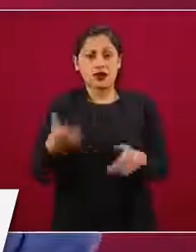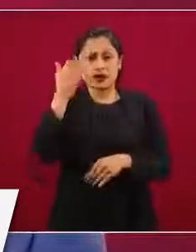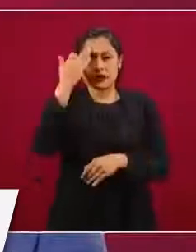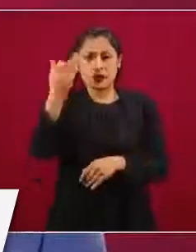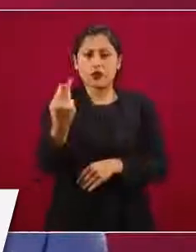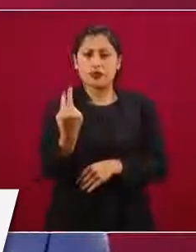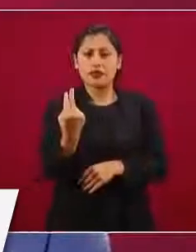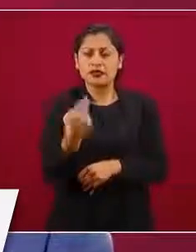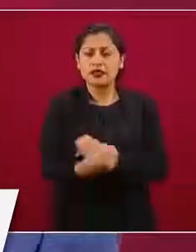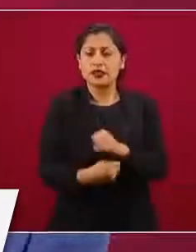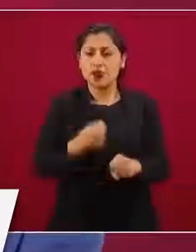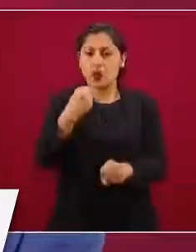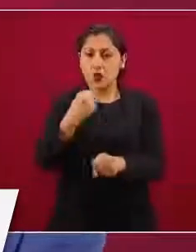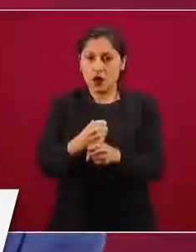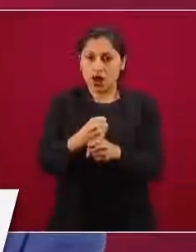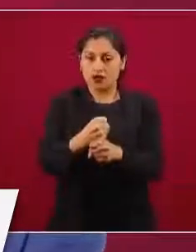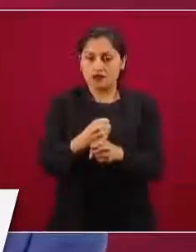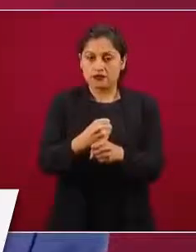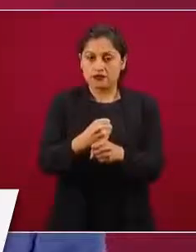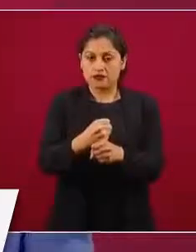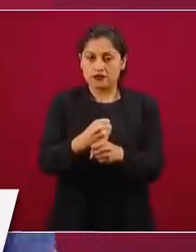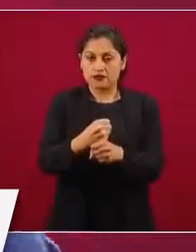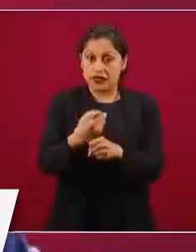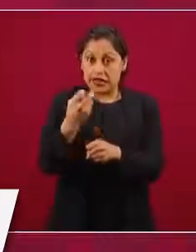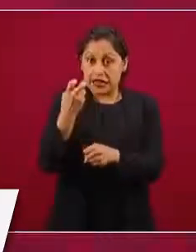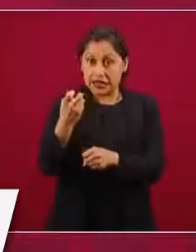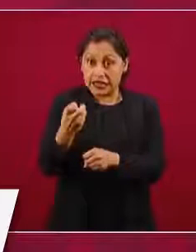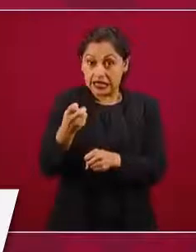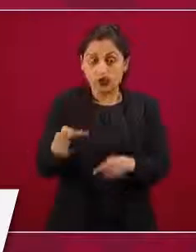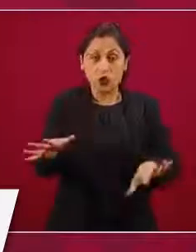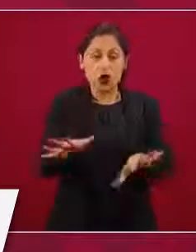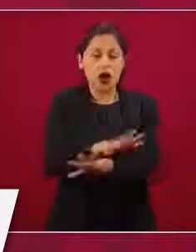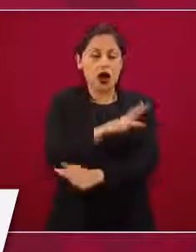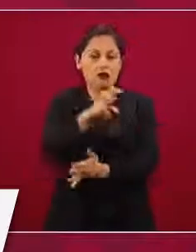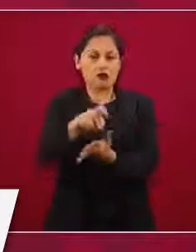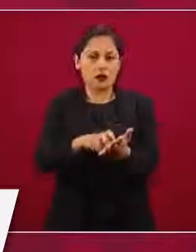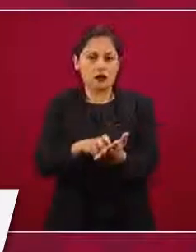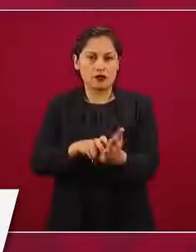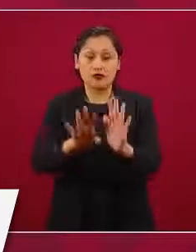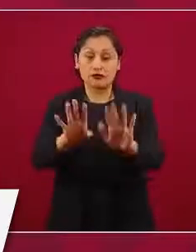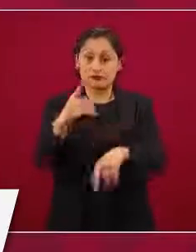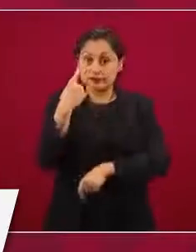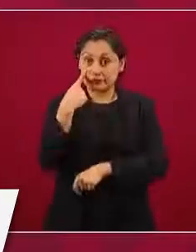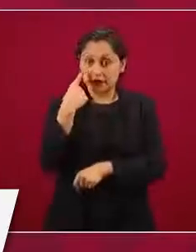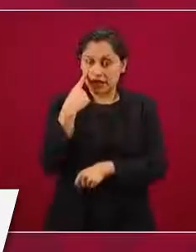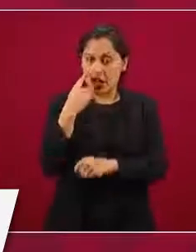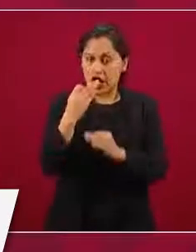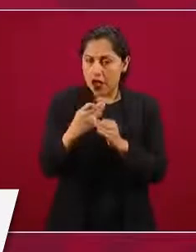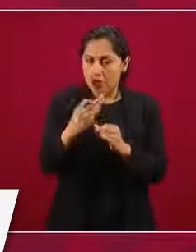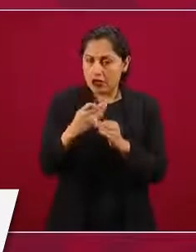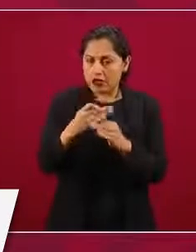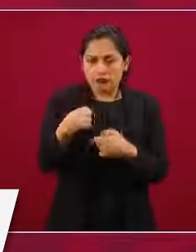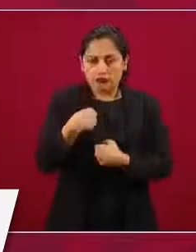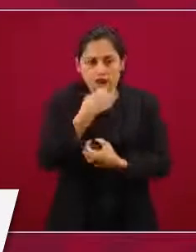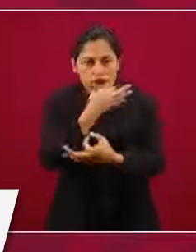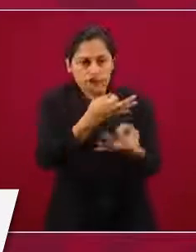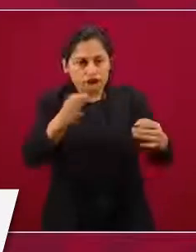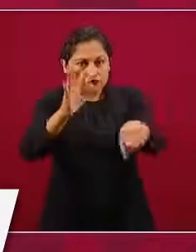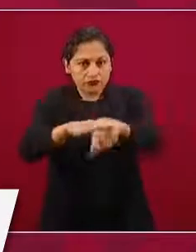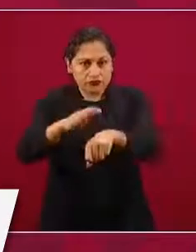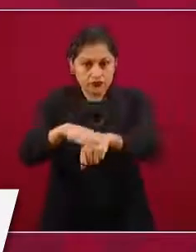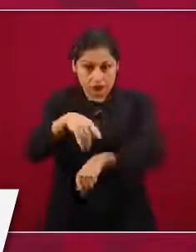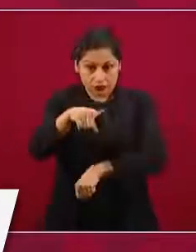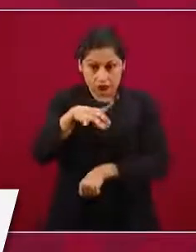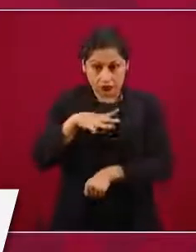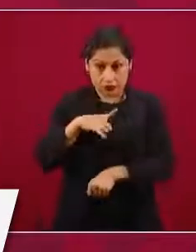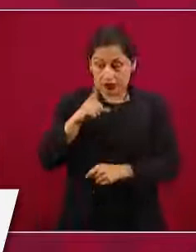cosa importante, les digo en este momento, si alguna persona tiene mil doscientas